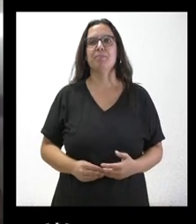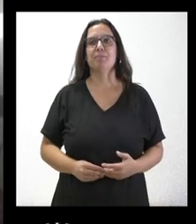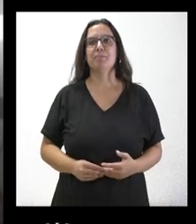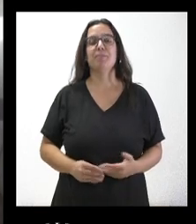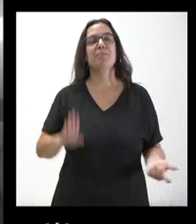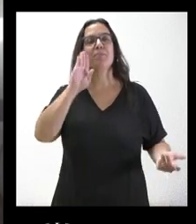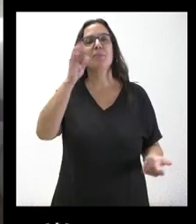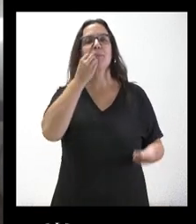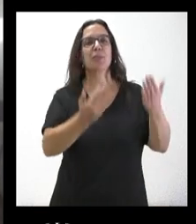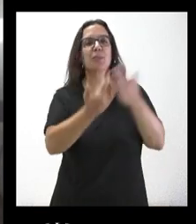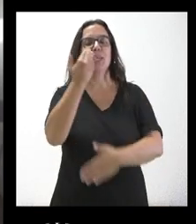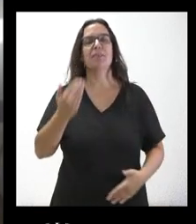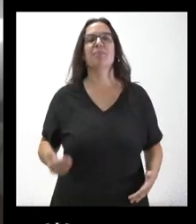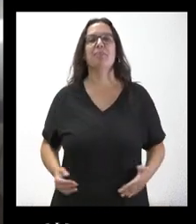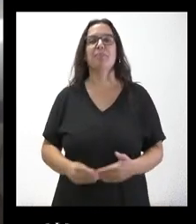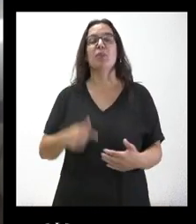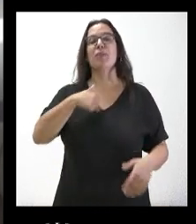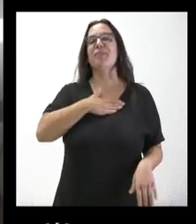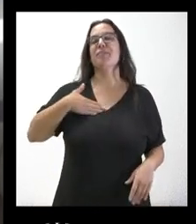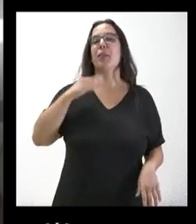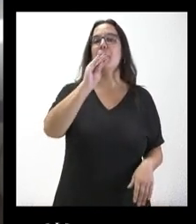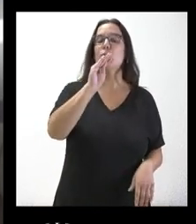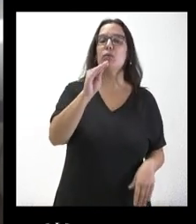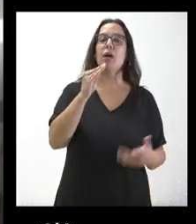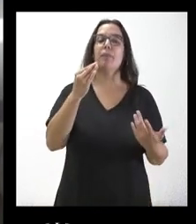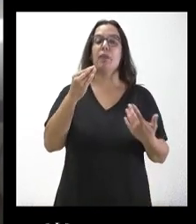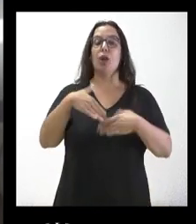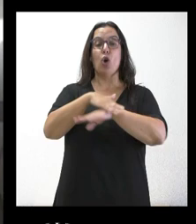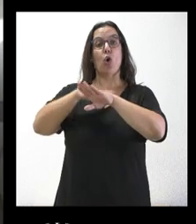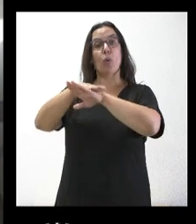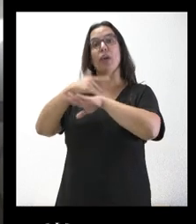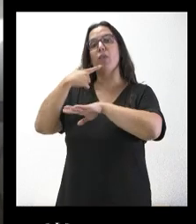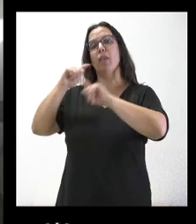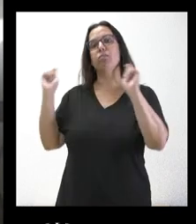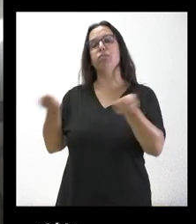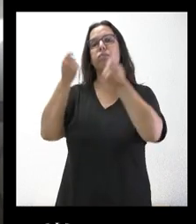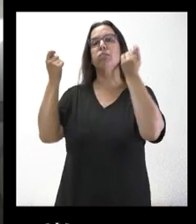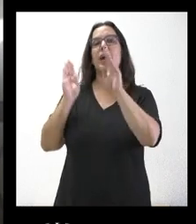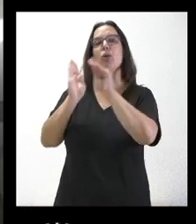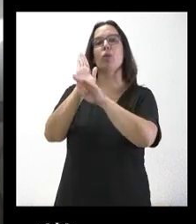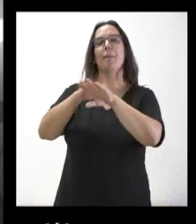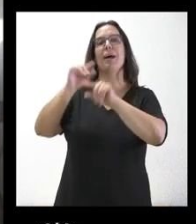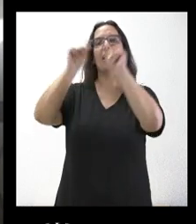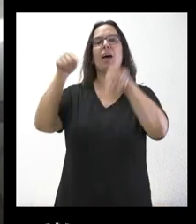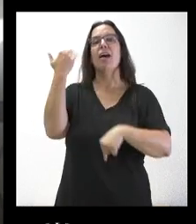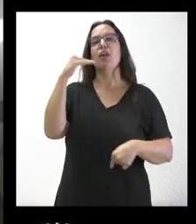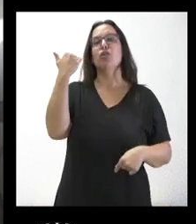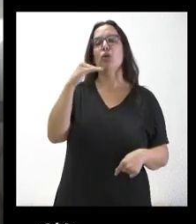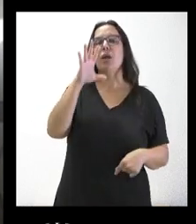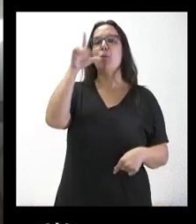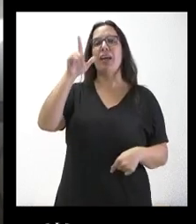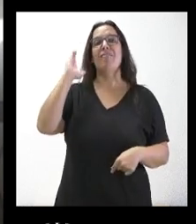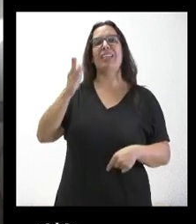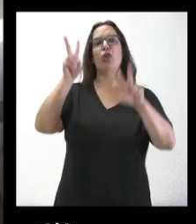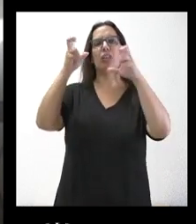Hola, buenos días. Yo quería preguntar. El Gobierno ha anunciado que va a conceder ayudas a Soria a ser considerada zona de afección media por la sequía.